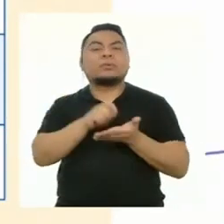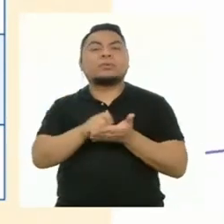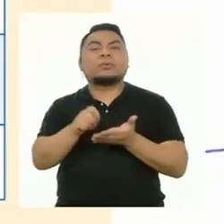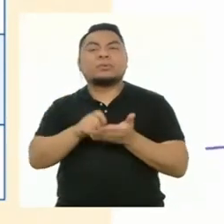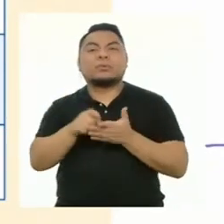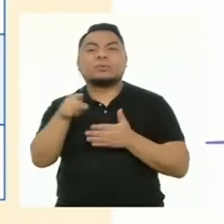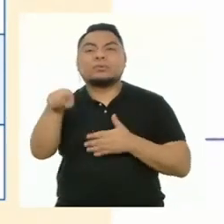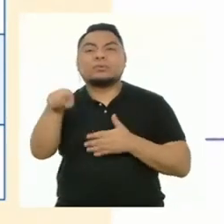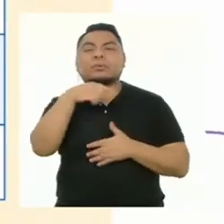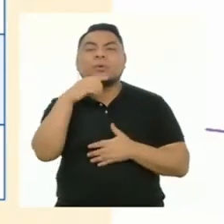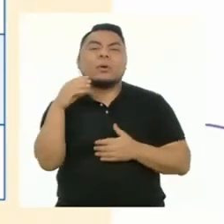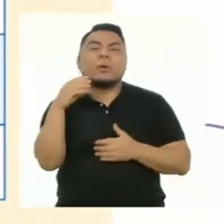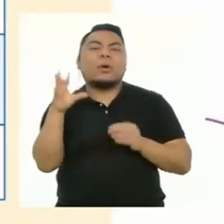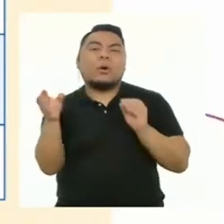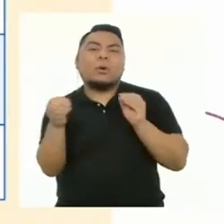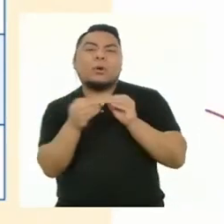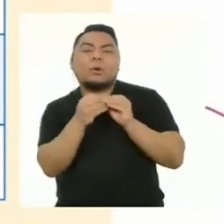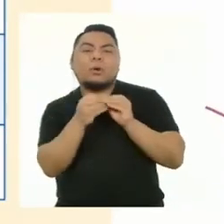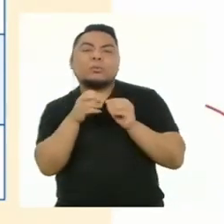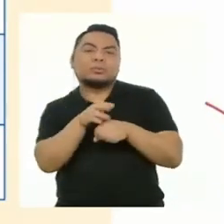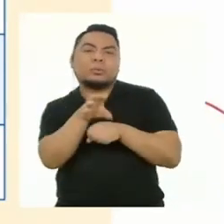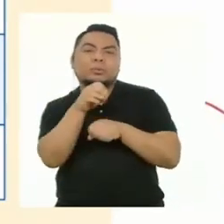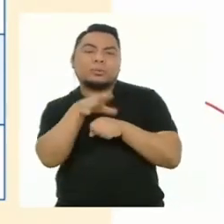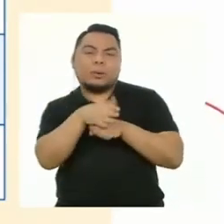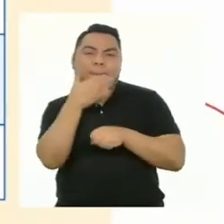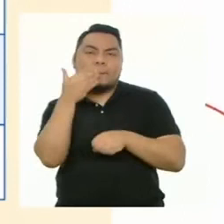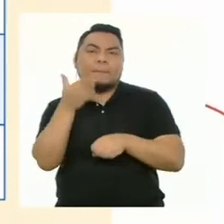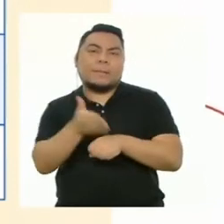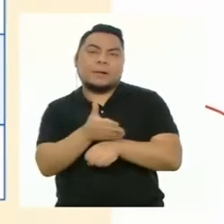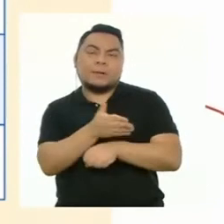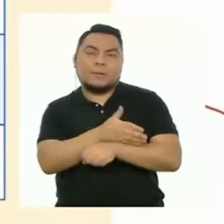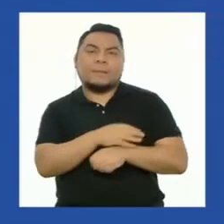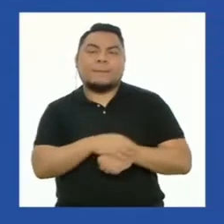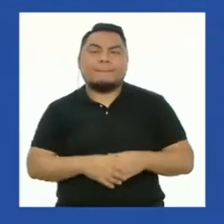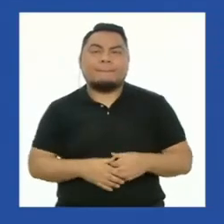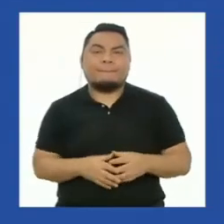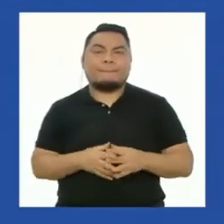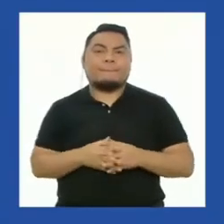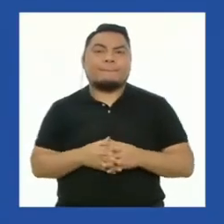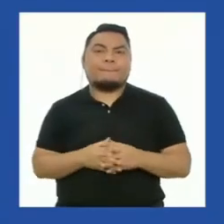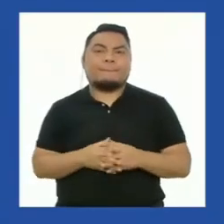anotar nuestros comentarios o sugerencias de mejora.